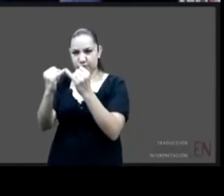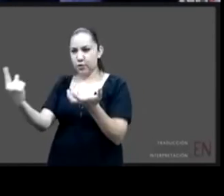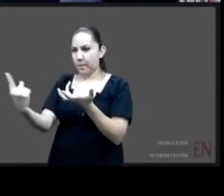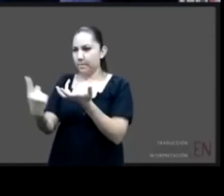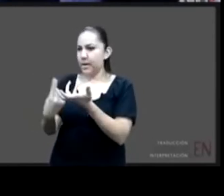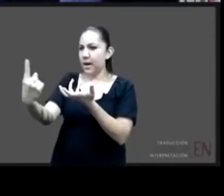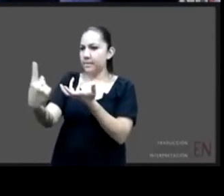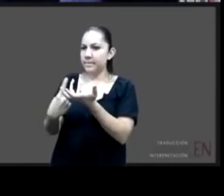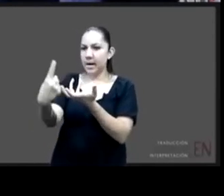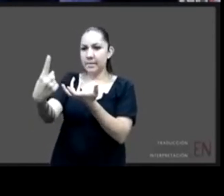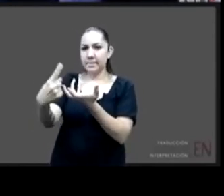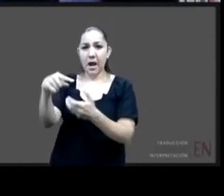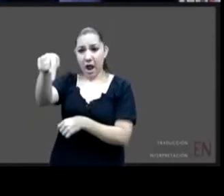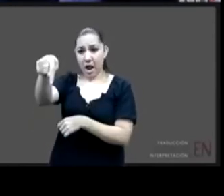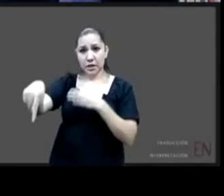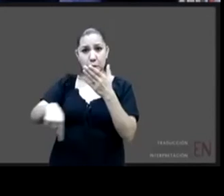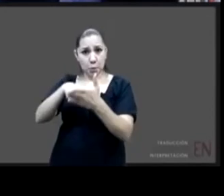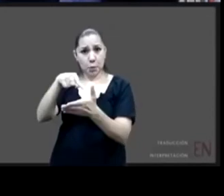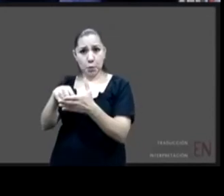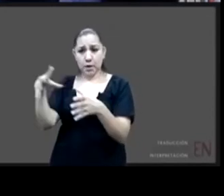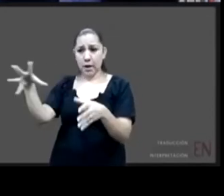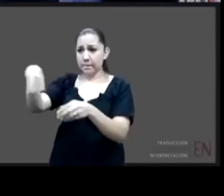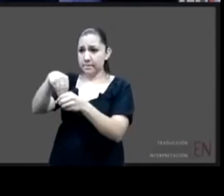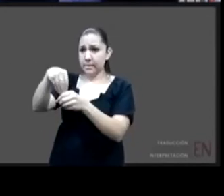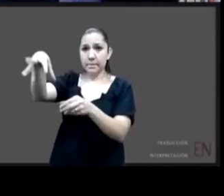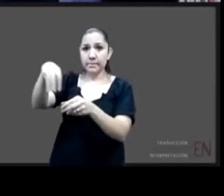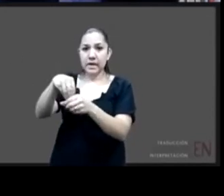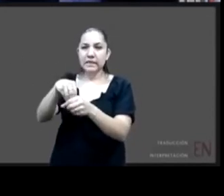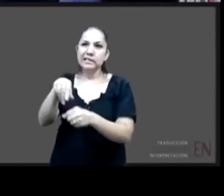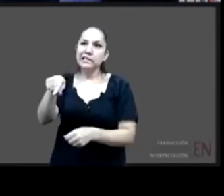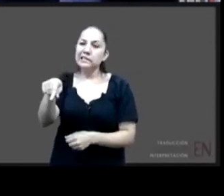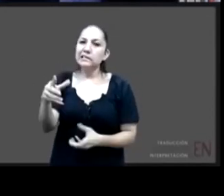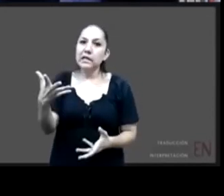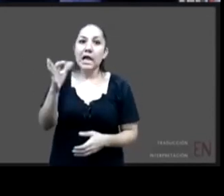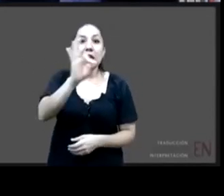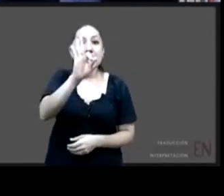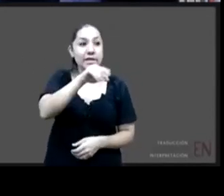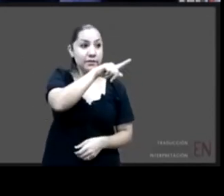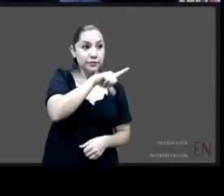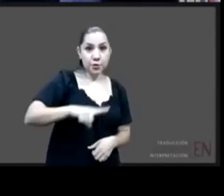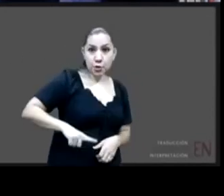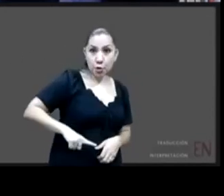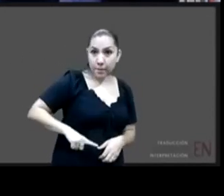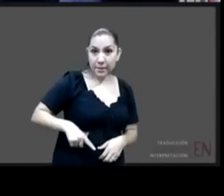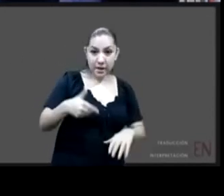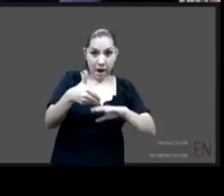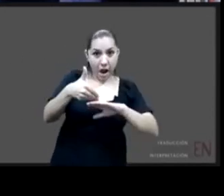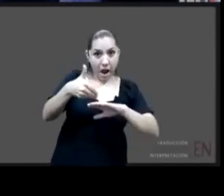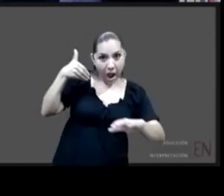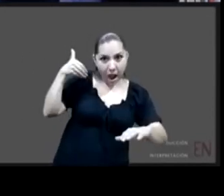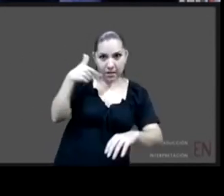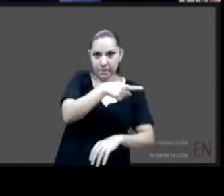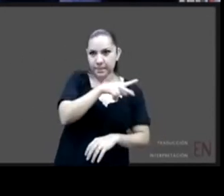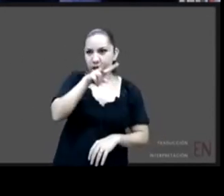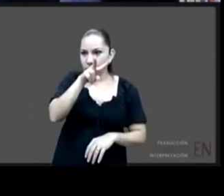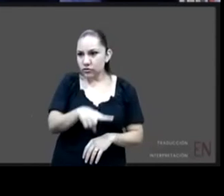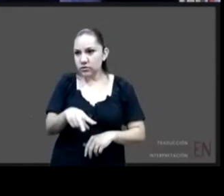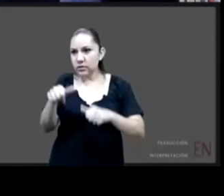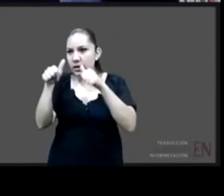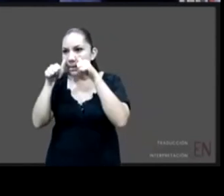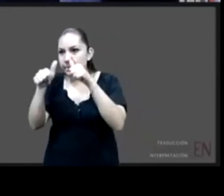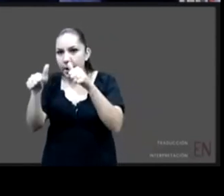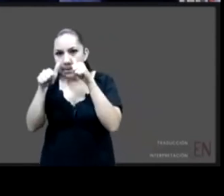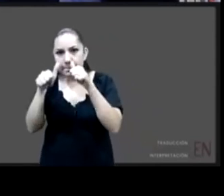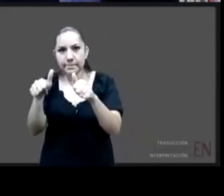que de haber ha habido una intervención oportuna del estado que de haber habido un apoyo que de haber habido